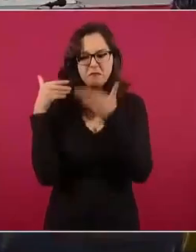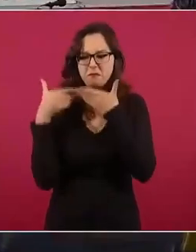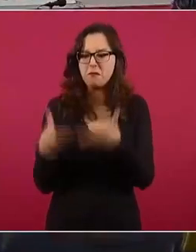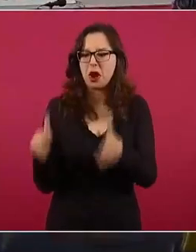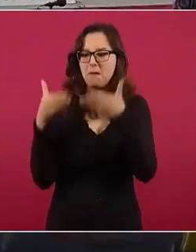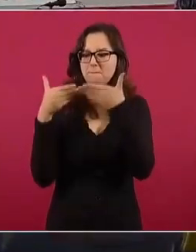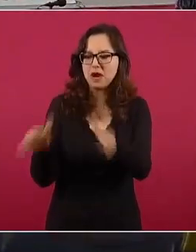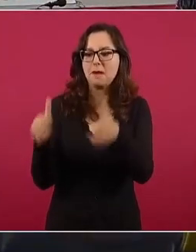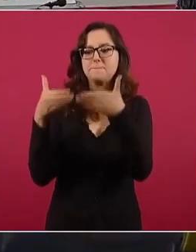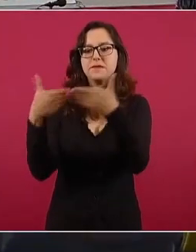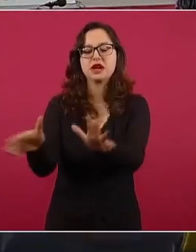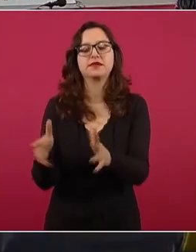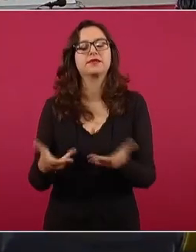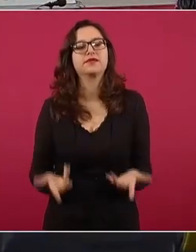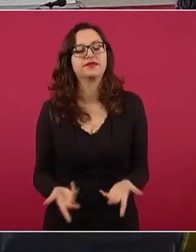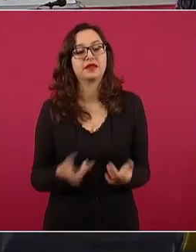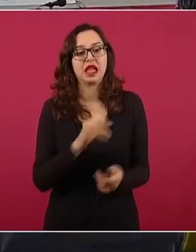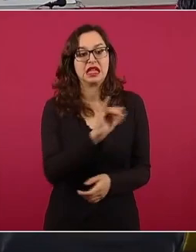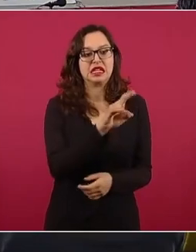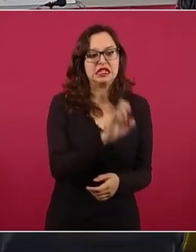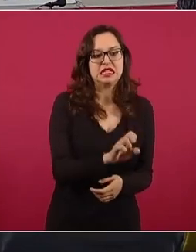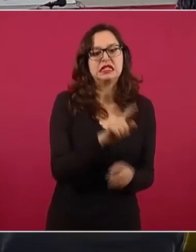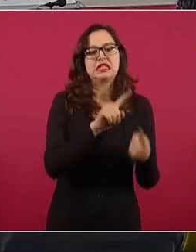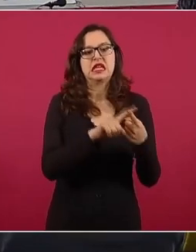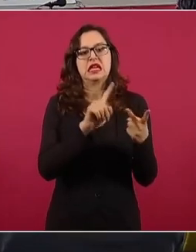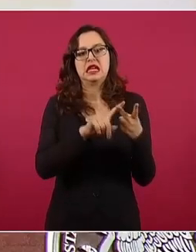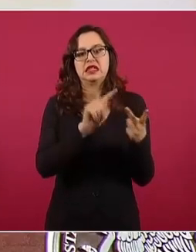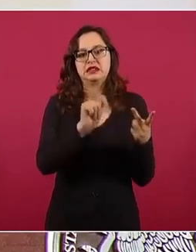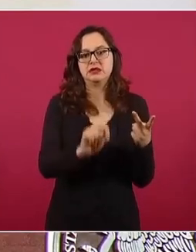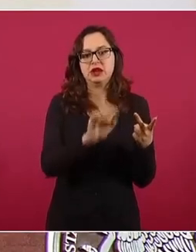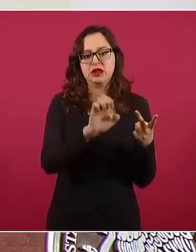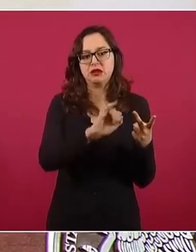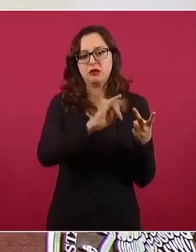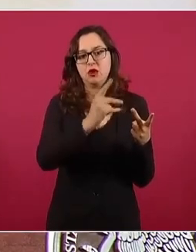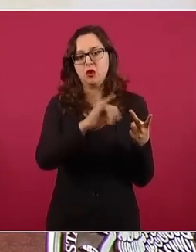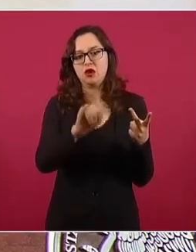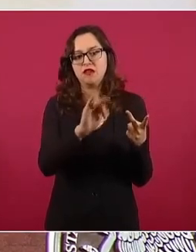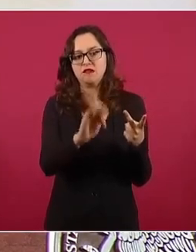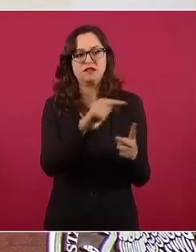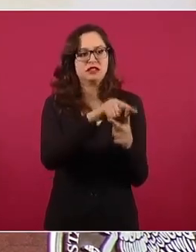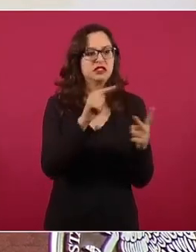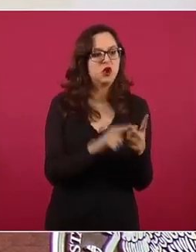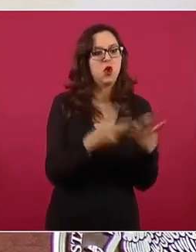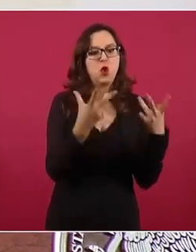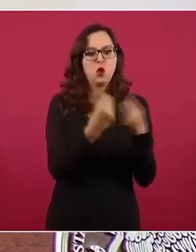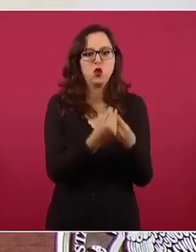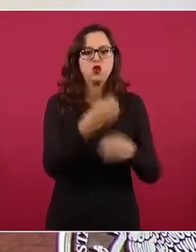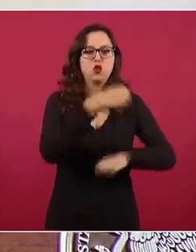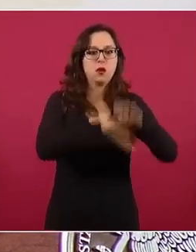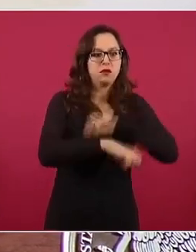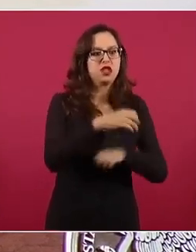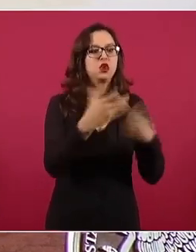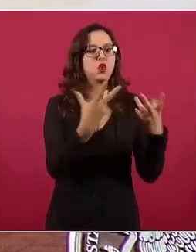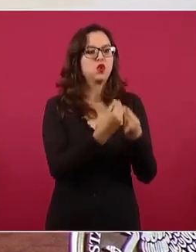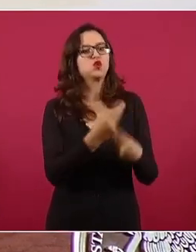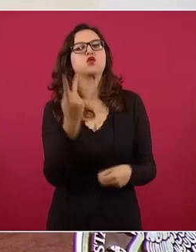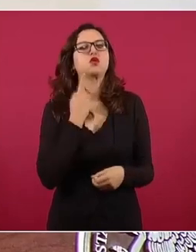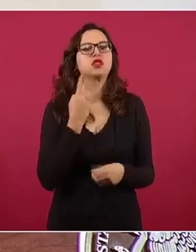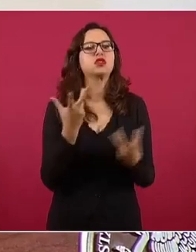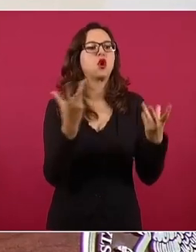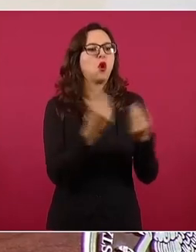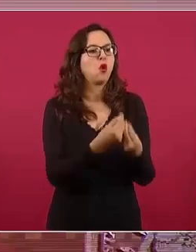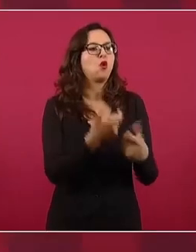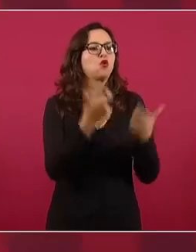y de los oligarquía y de los medios de información al servicio del régimen de poder.